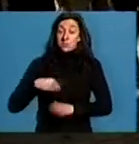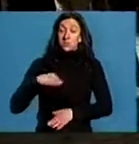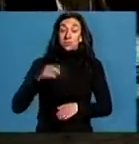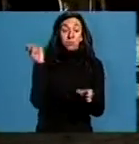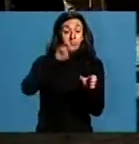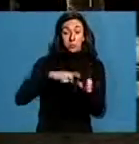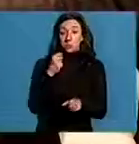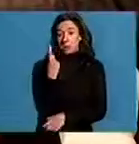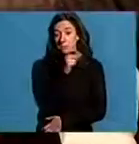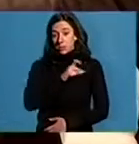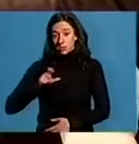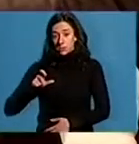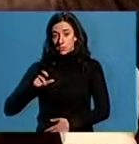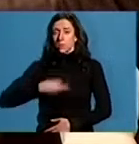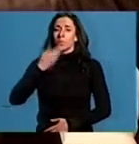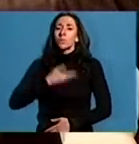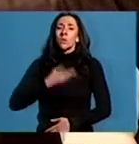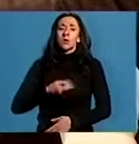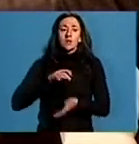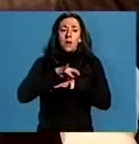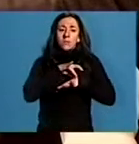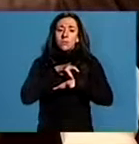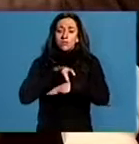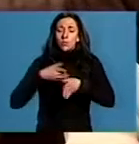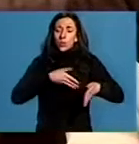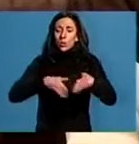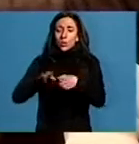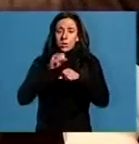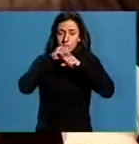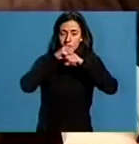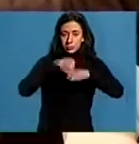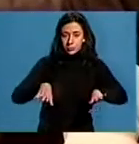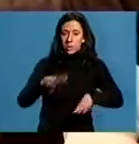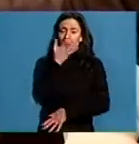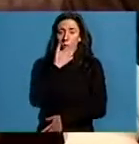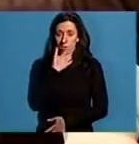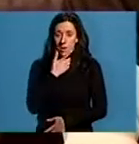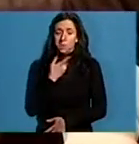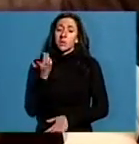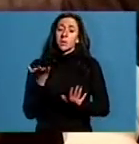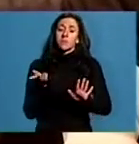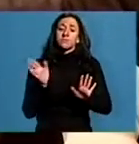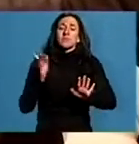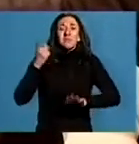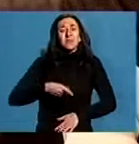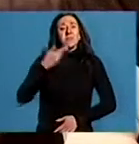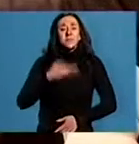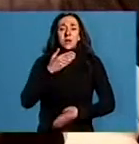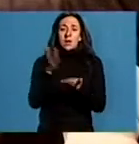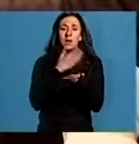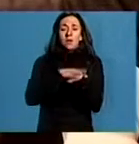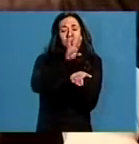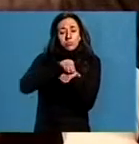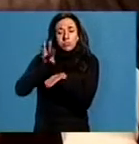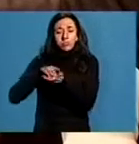de mil persoas. É moi importante facer difusión das rutas, coñocelas, pero moi importante que se plasme en libros que quede para a